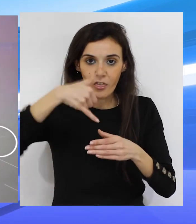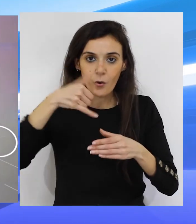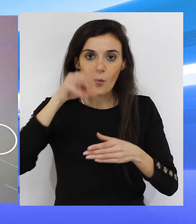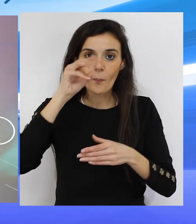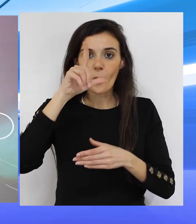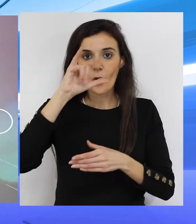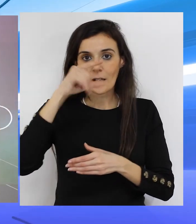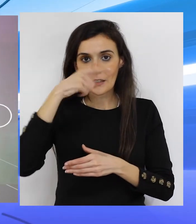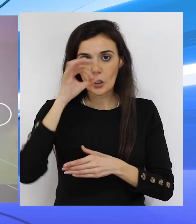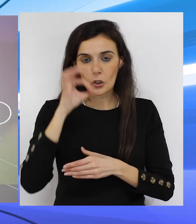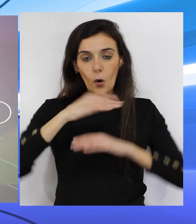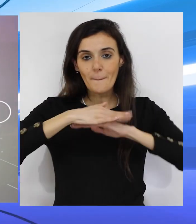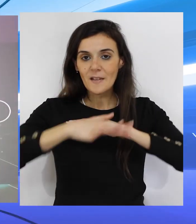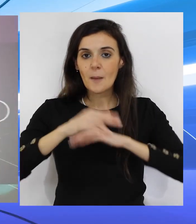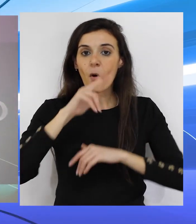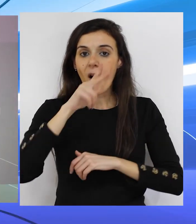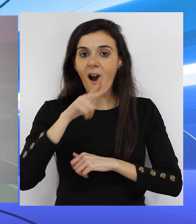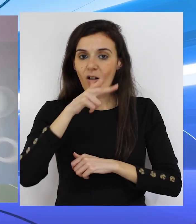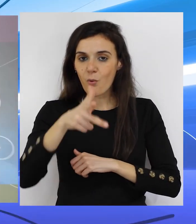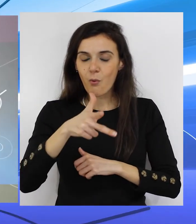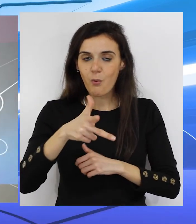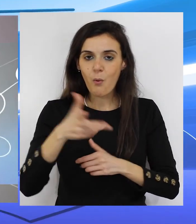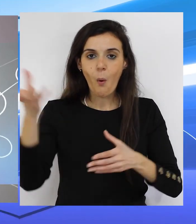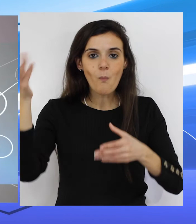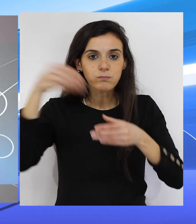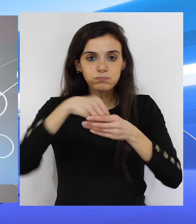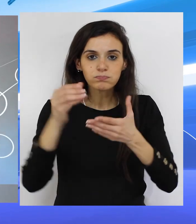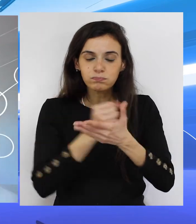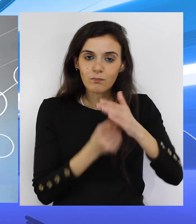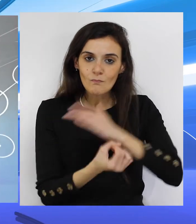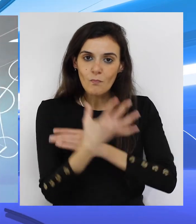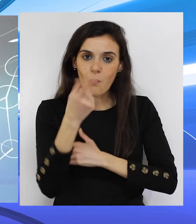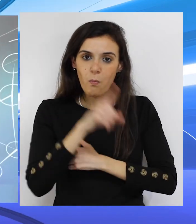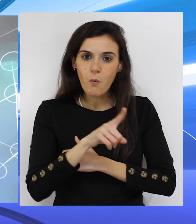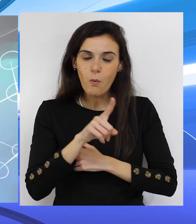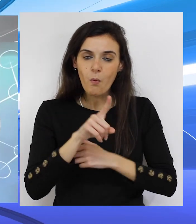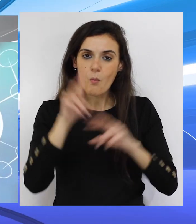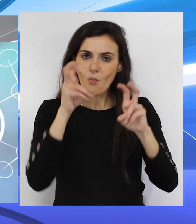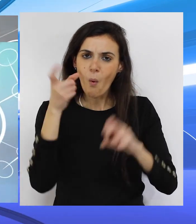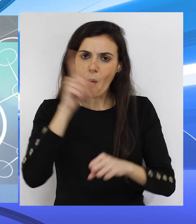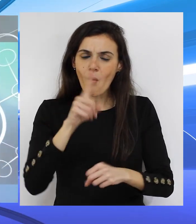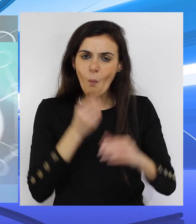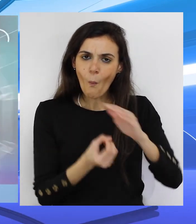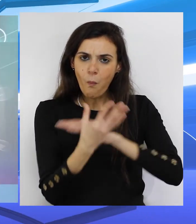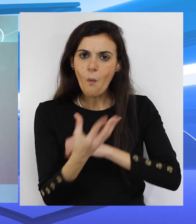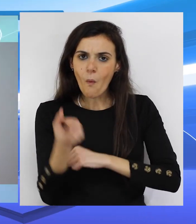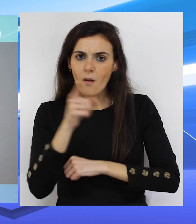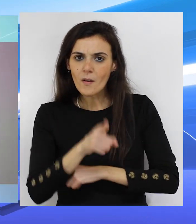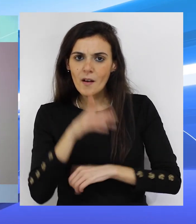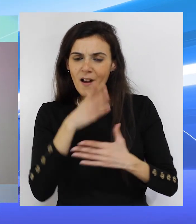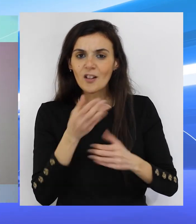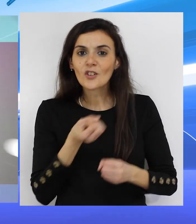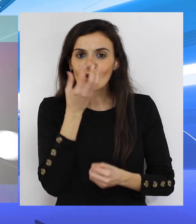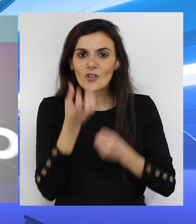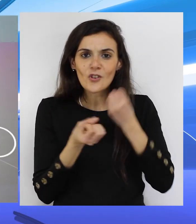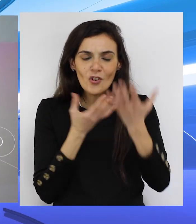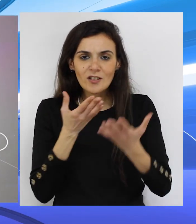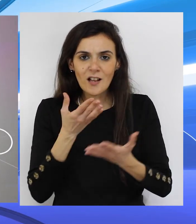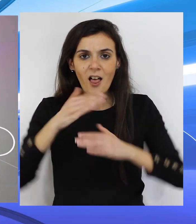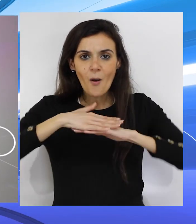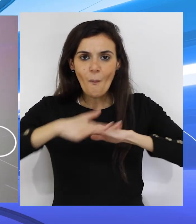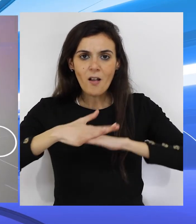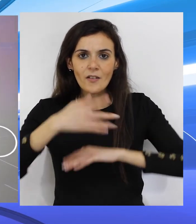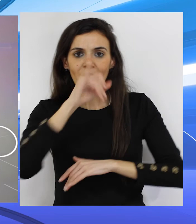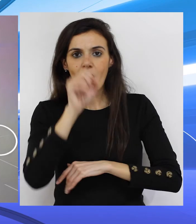Polígono, en Erquicia, en Miramar, en Jadú, hay uno nuevo que entra con los casos de ayer, esta mañana. En Los Rosales,